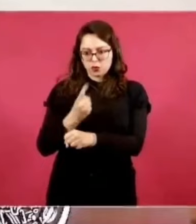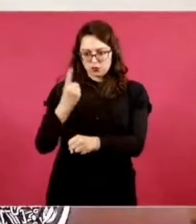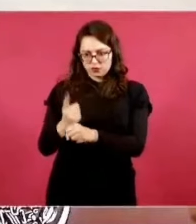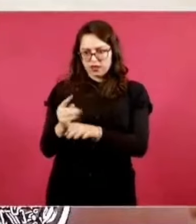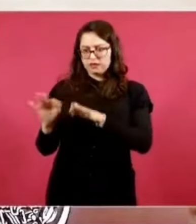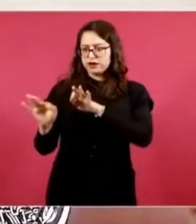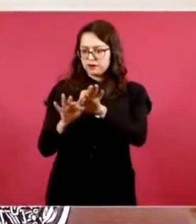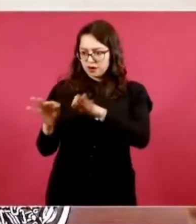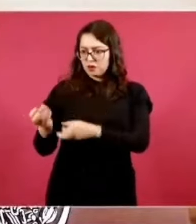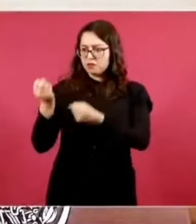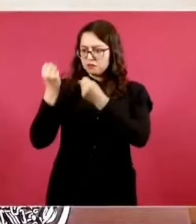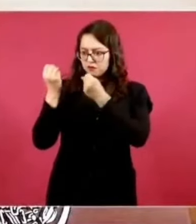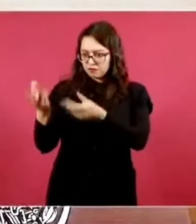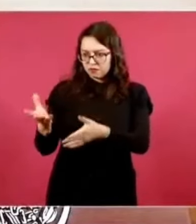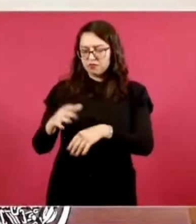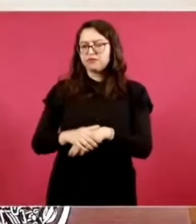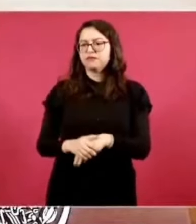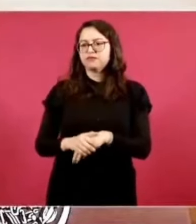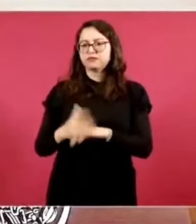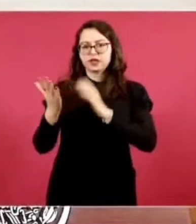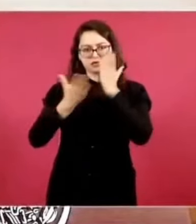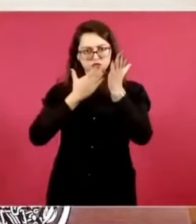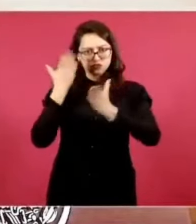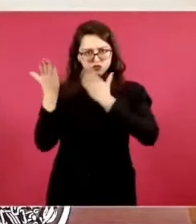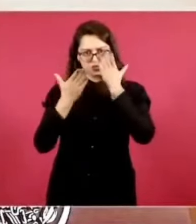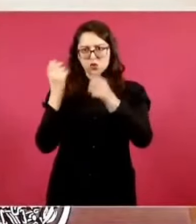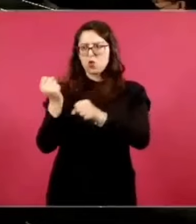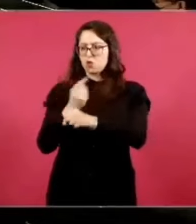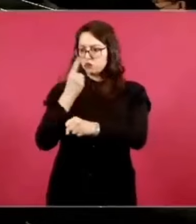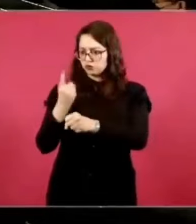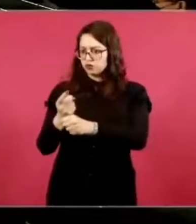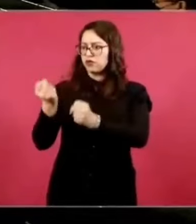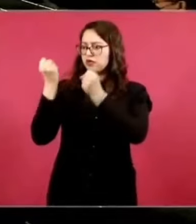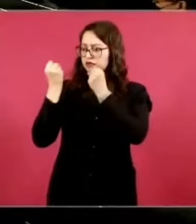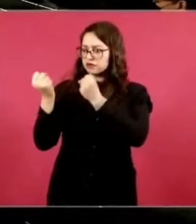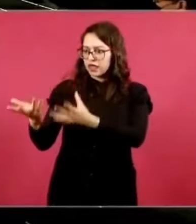¿por qué permitir permitir